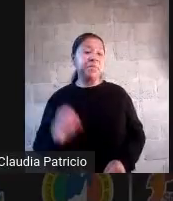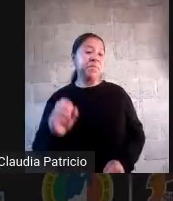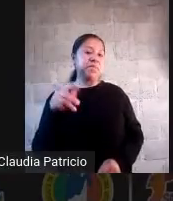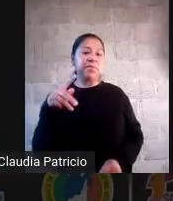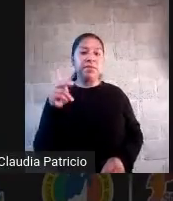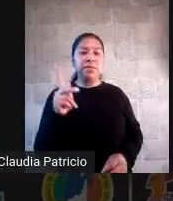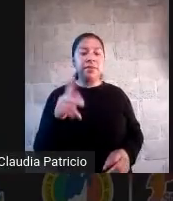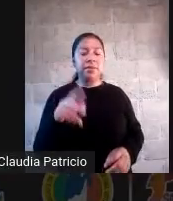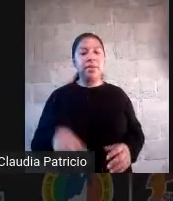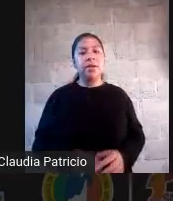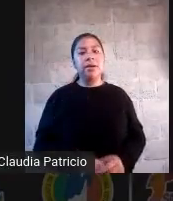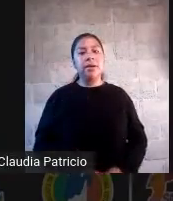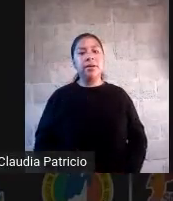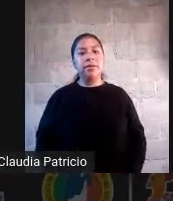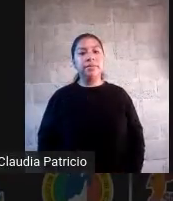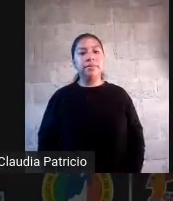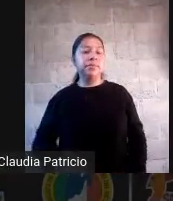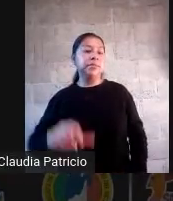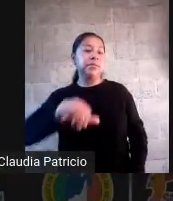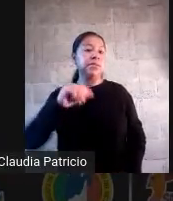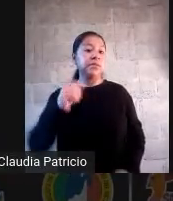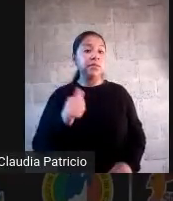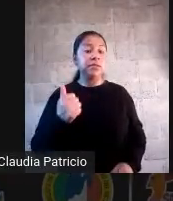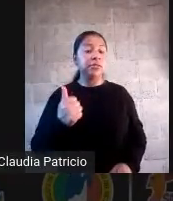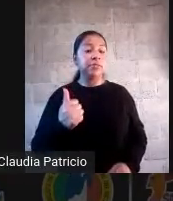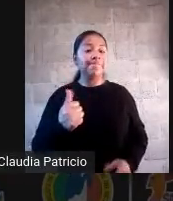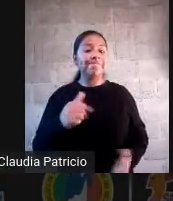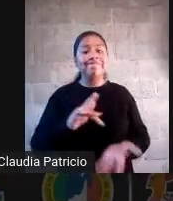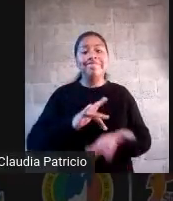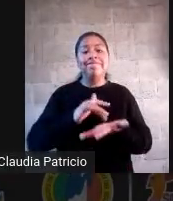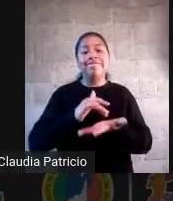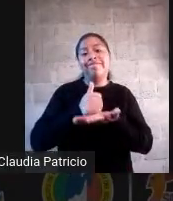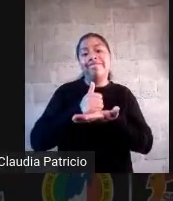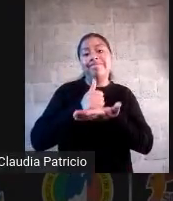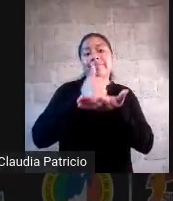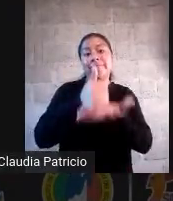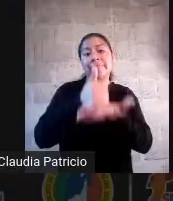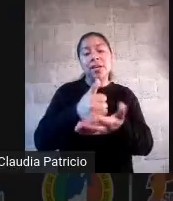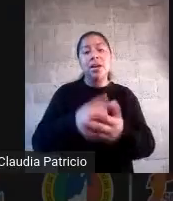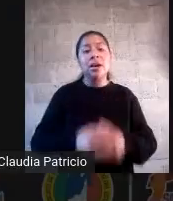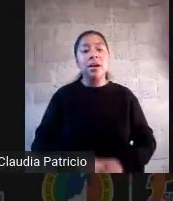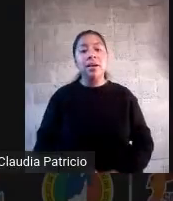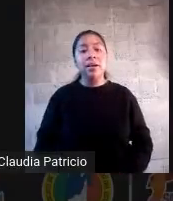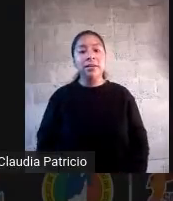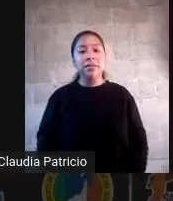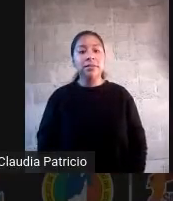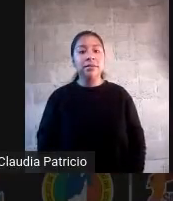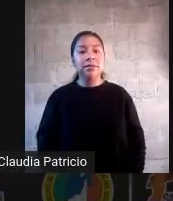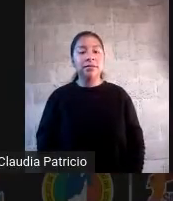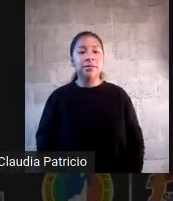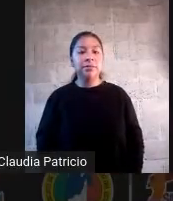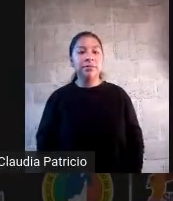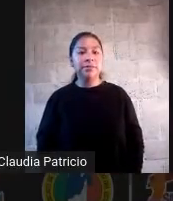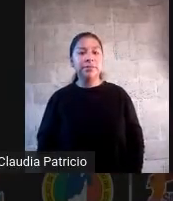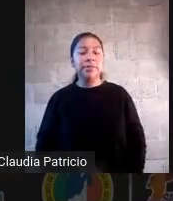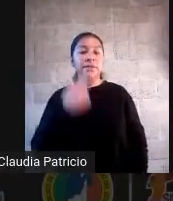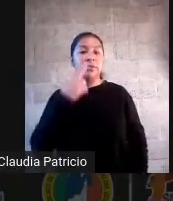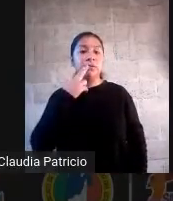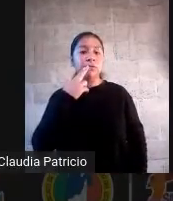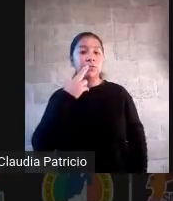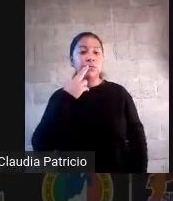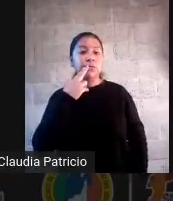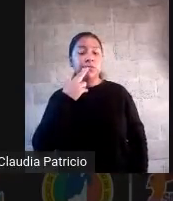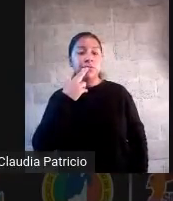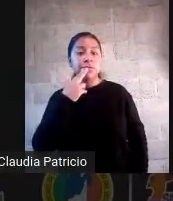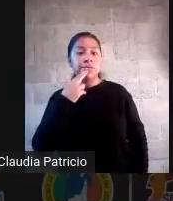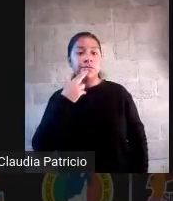Aquí le puedes dar otro tipo de estímulo para que no sea tan conductista la cosa, pero le estás dando un uso formativo, los estás acabando